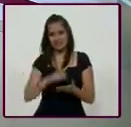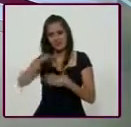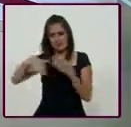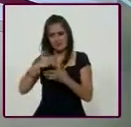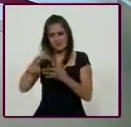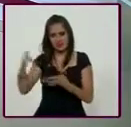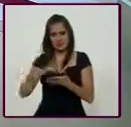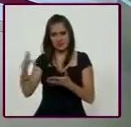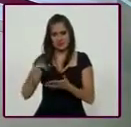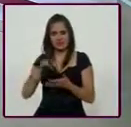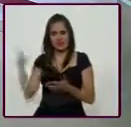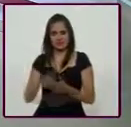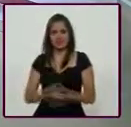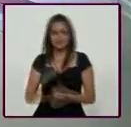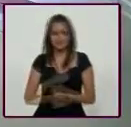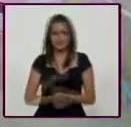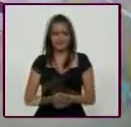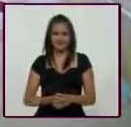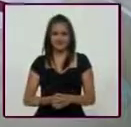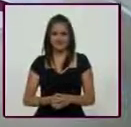gracias. Y va, gracias. Gracias, sido un gusto.